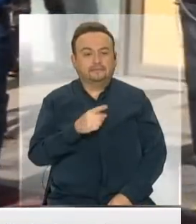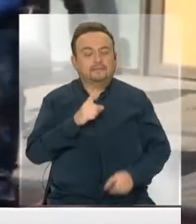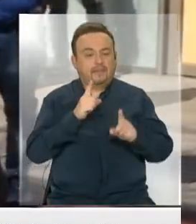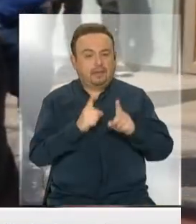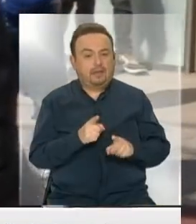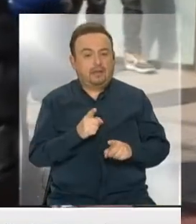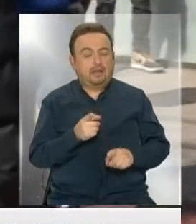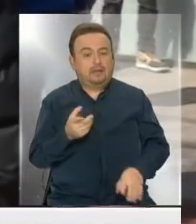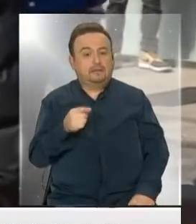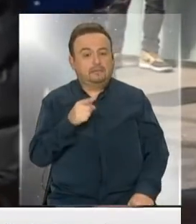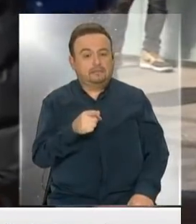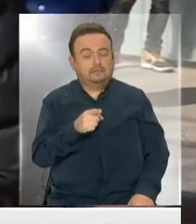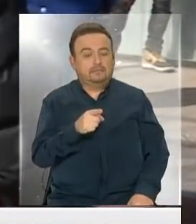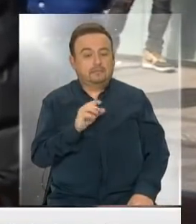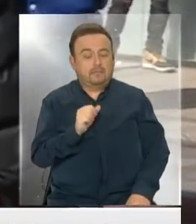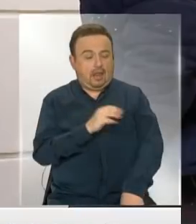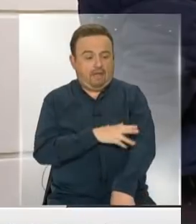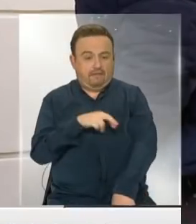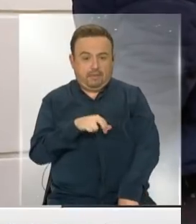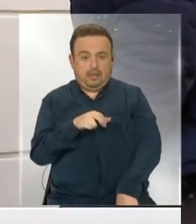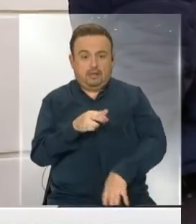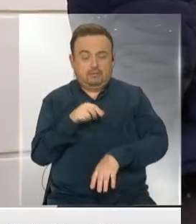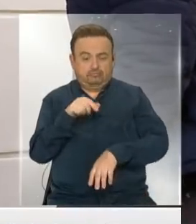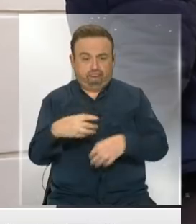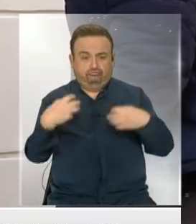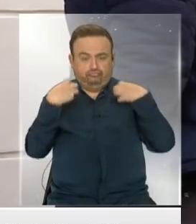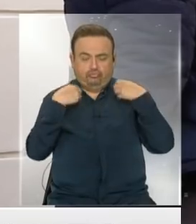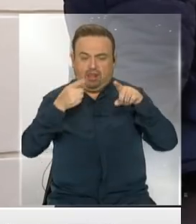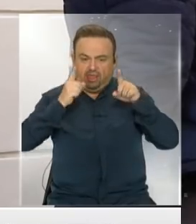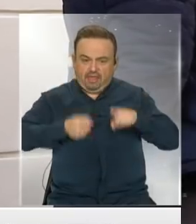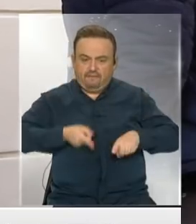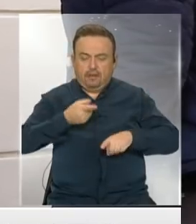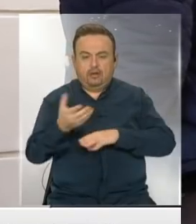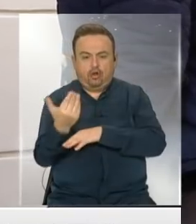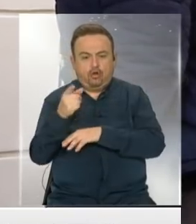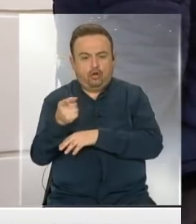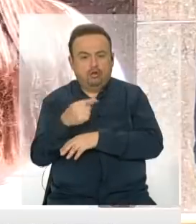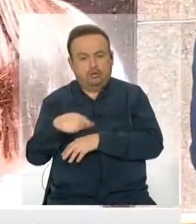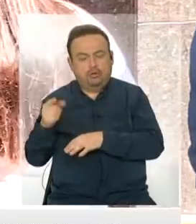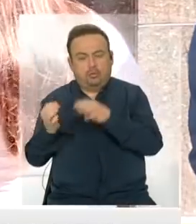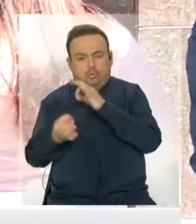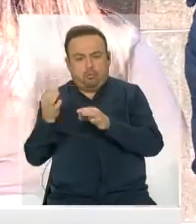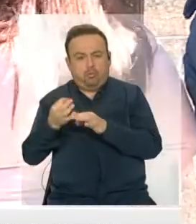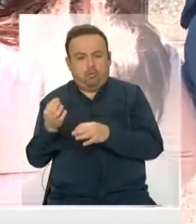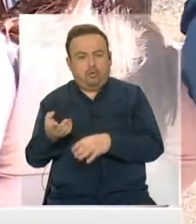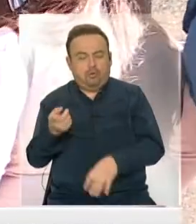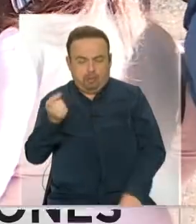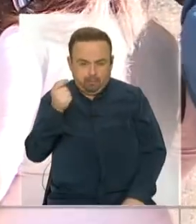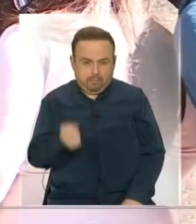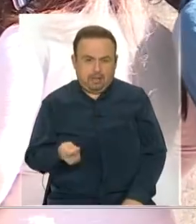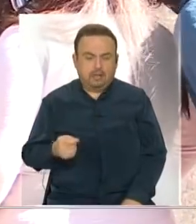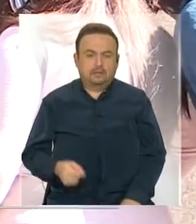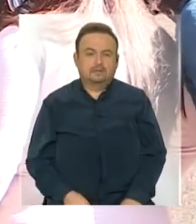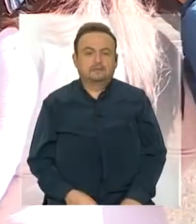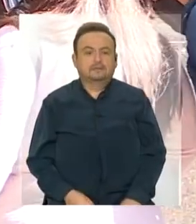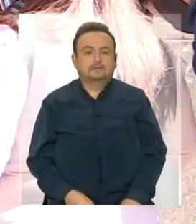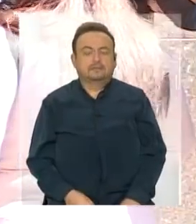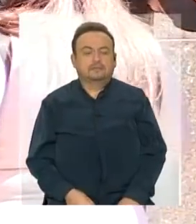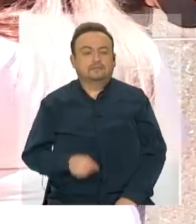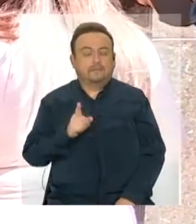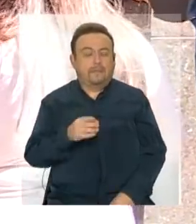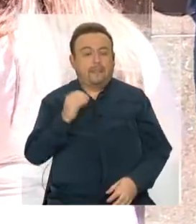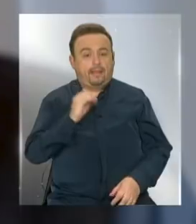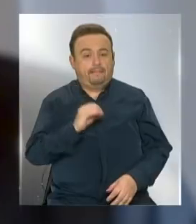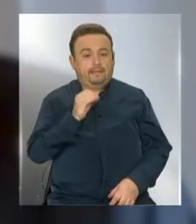son las administradoras y pueden cobrar civilmente, como un cobro de peso, o podrían